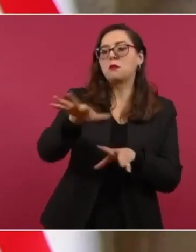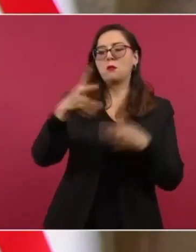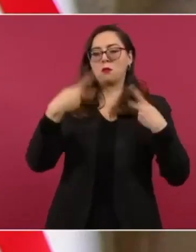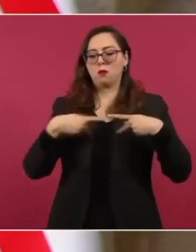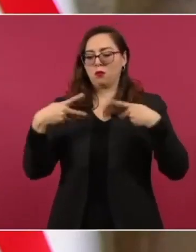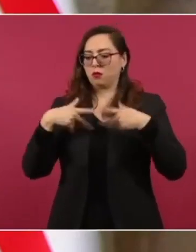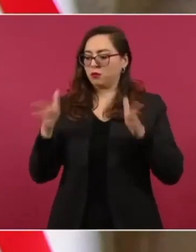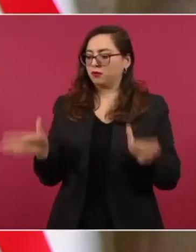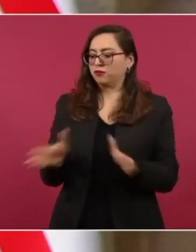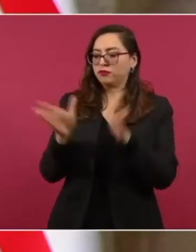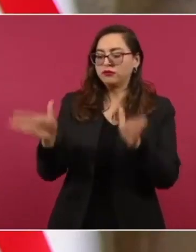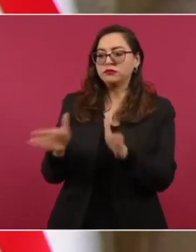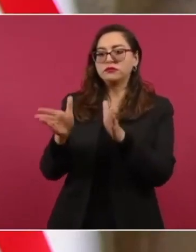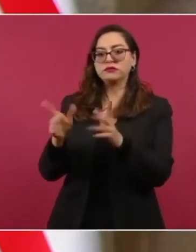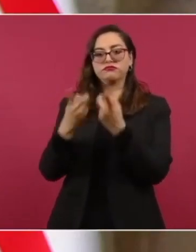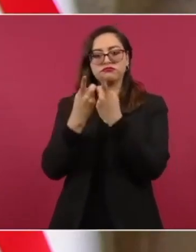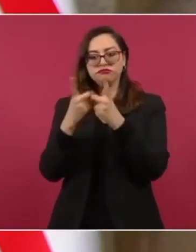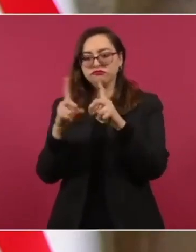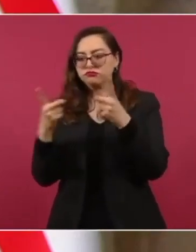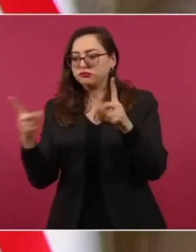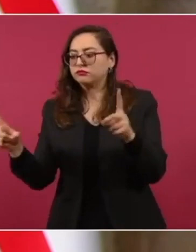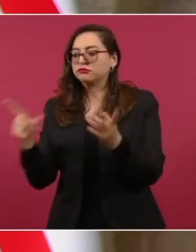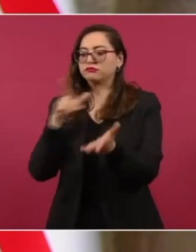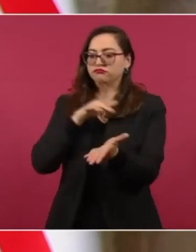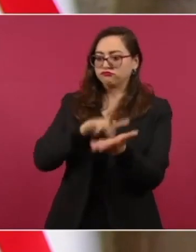a los más pobres.